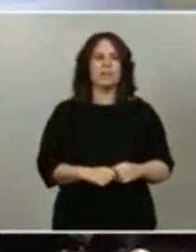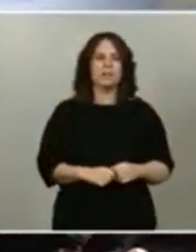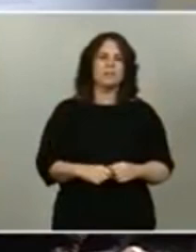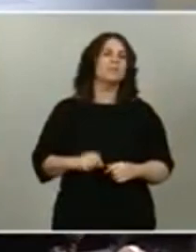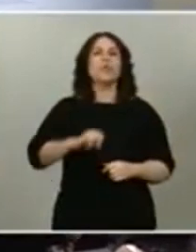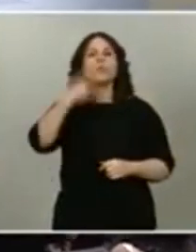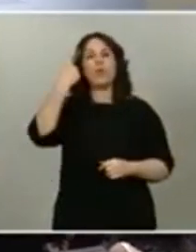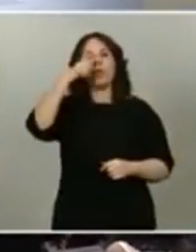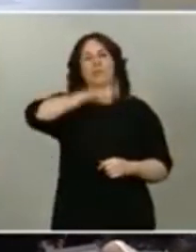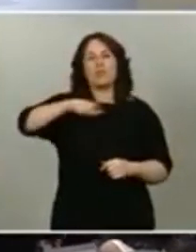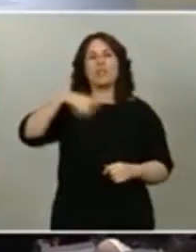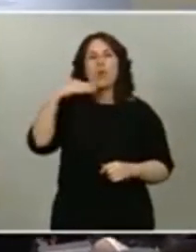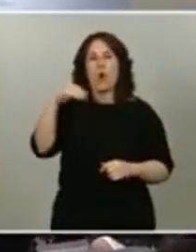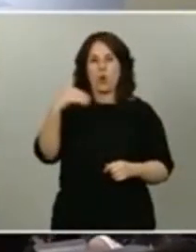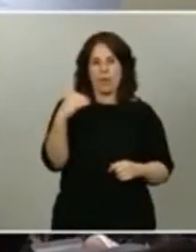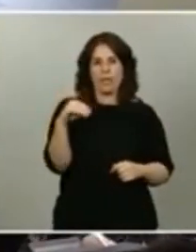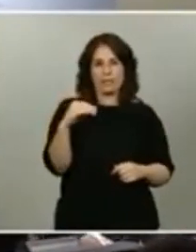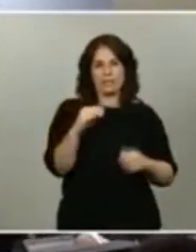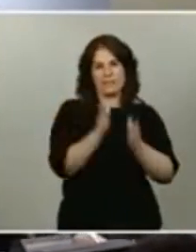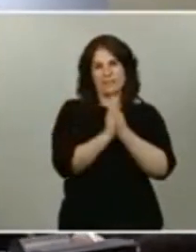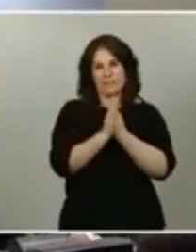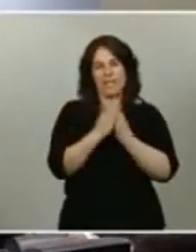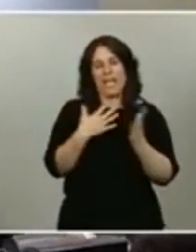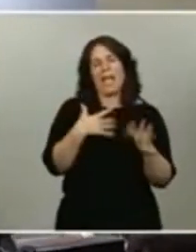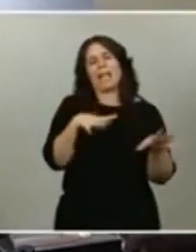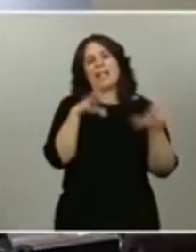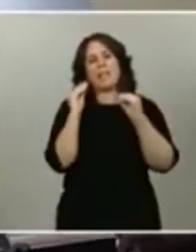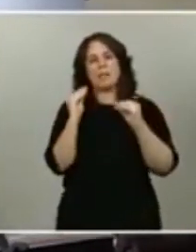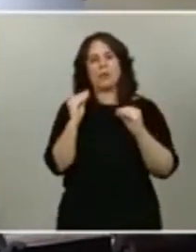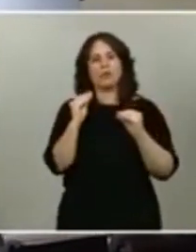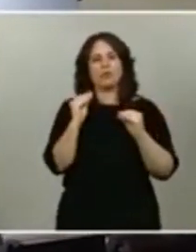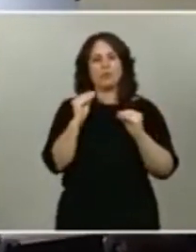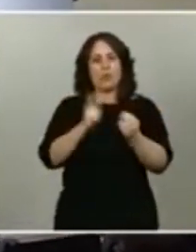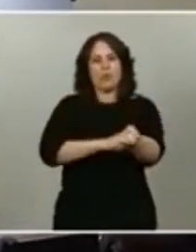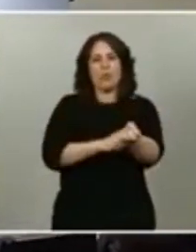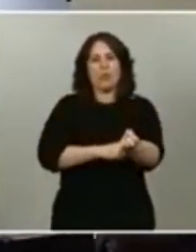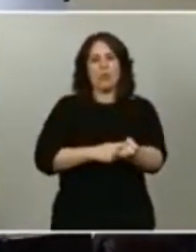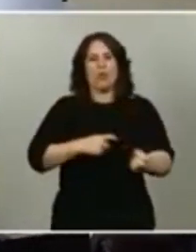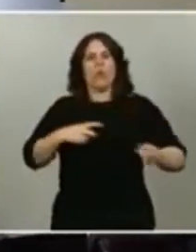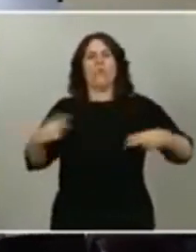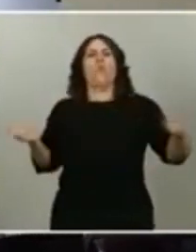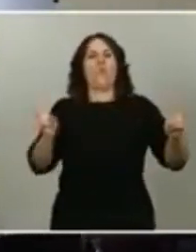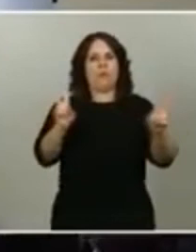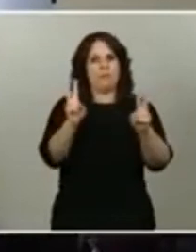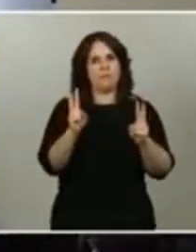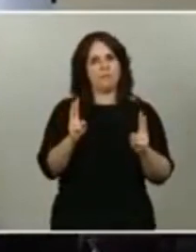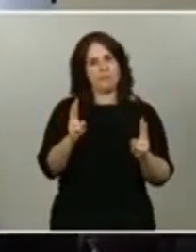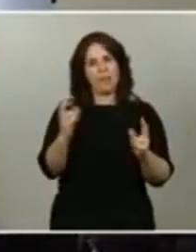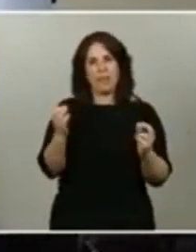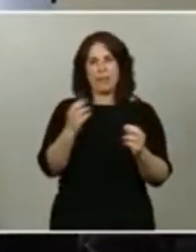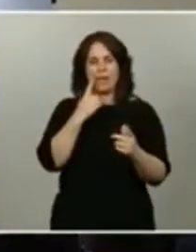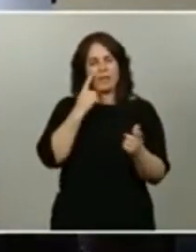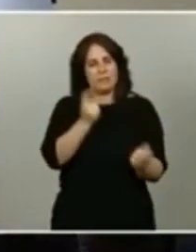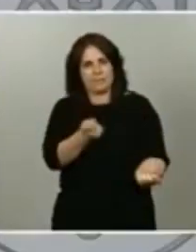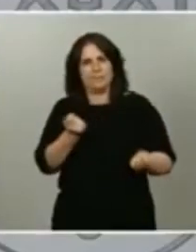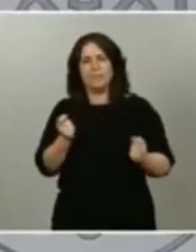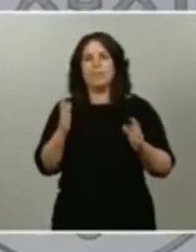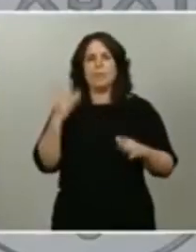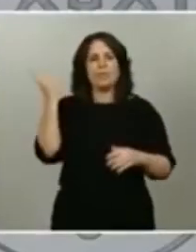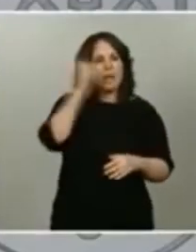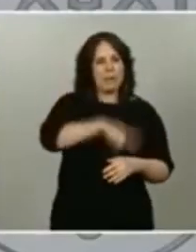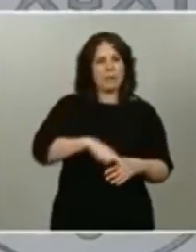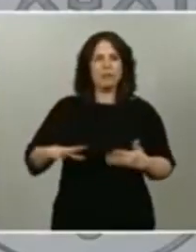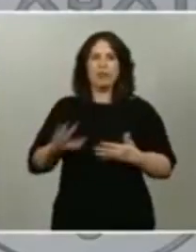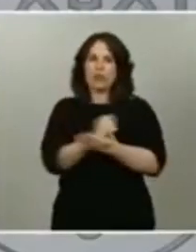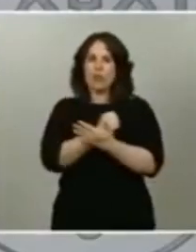más jóvenes en donde entendemos que la efusividad algunas veces pues hay que superarla pero sabemos que todos tenemos que ser